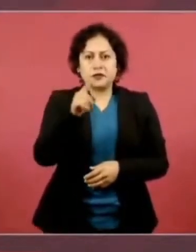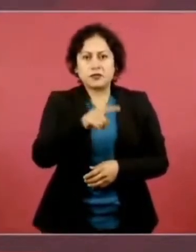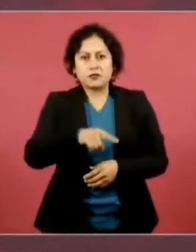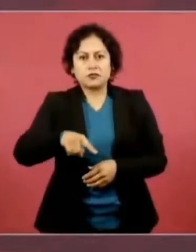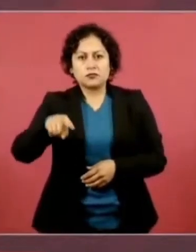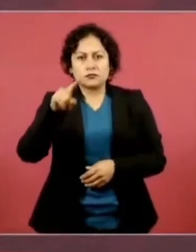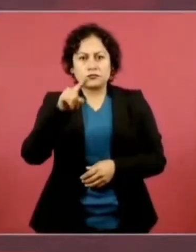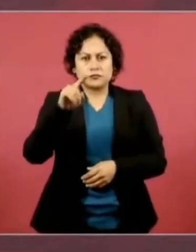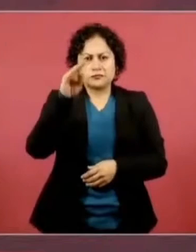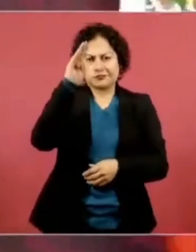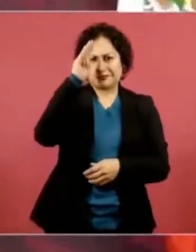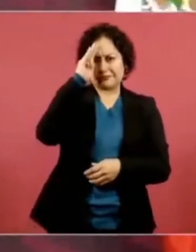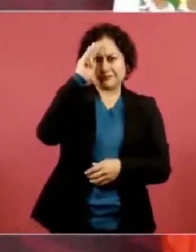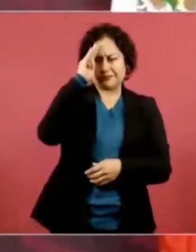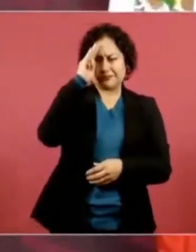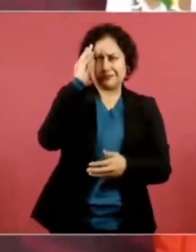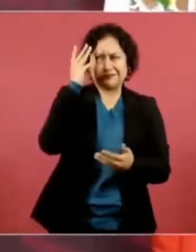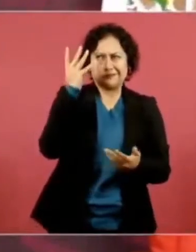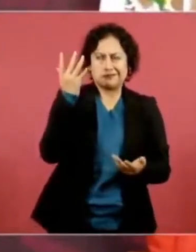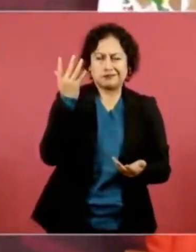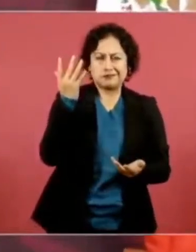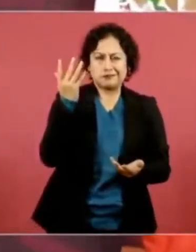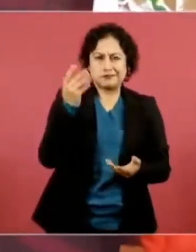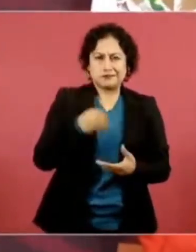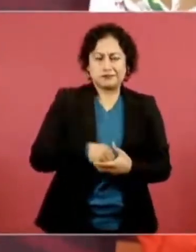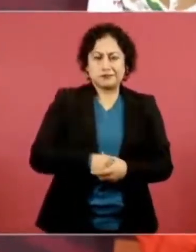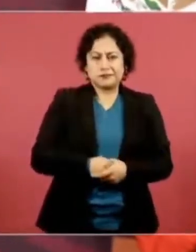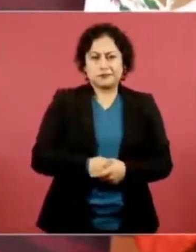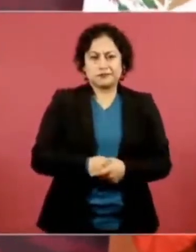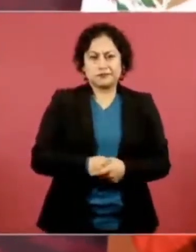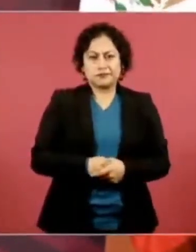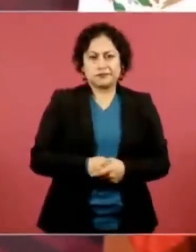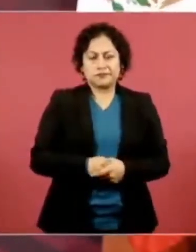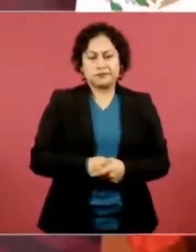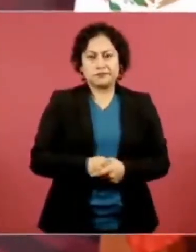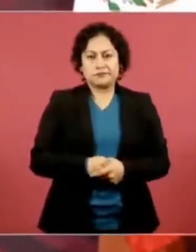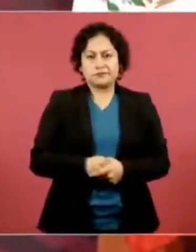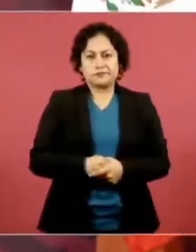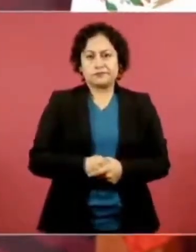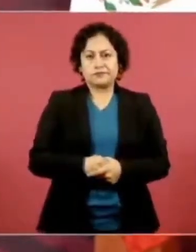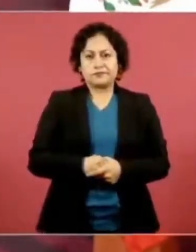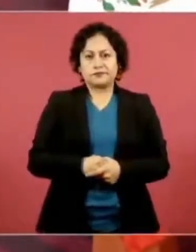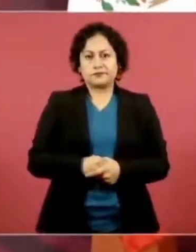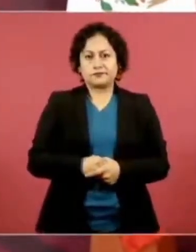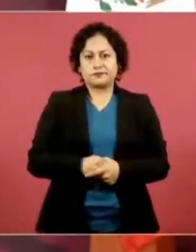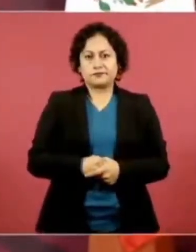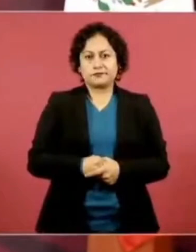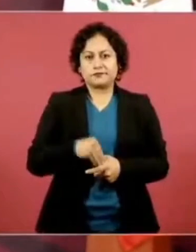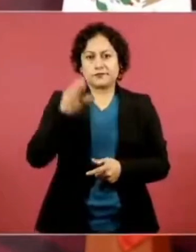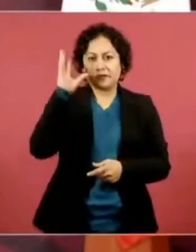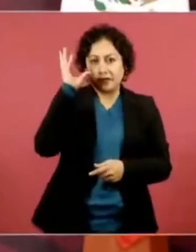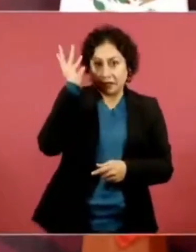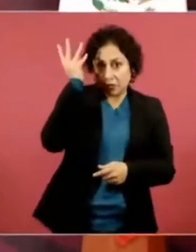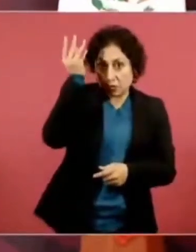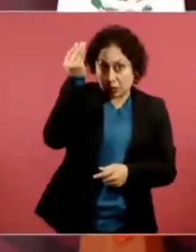no está al alcance de todos.